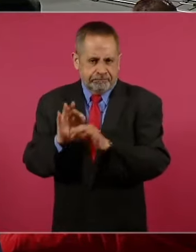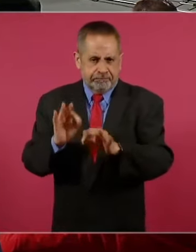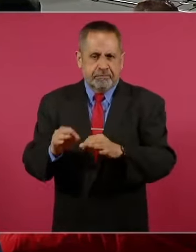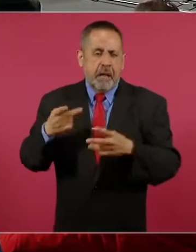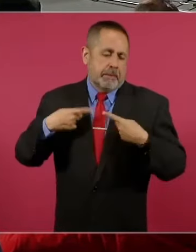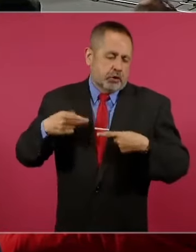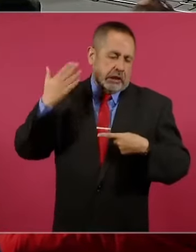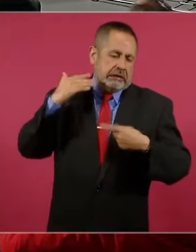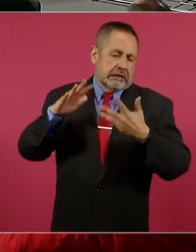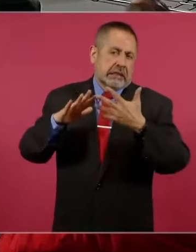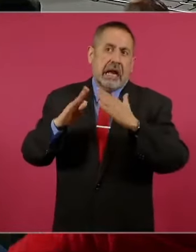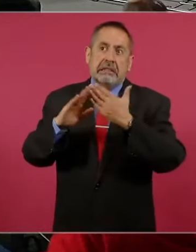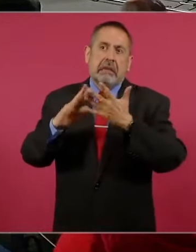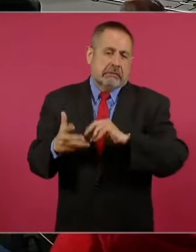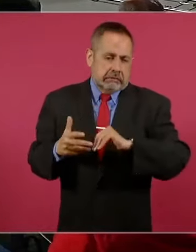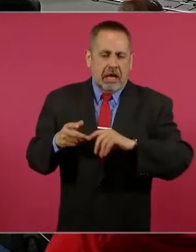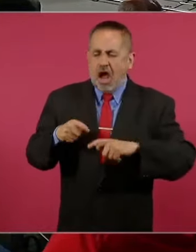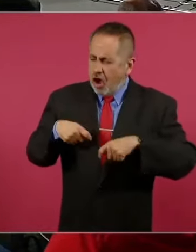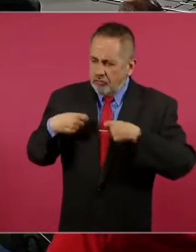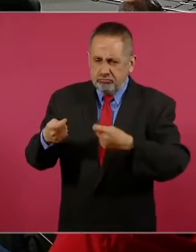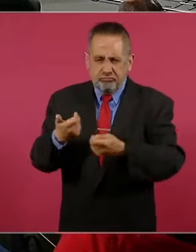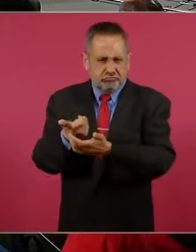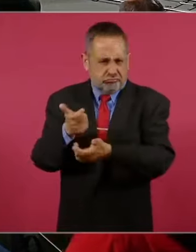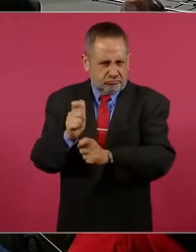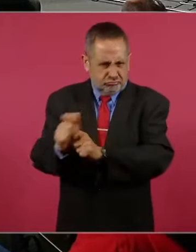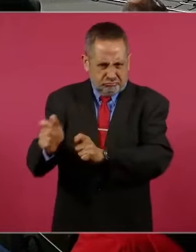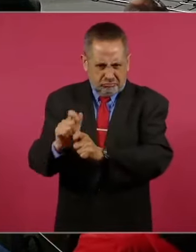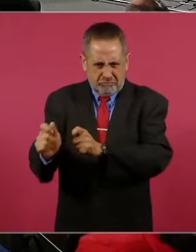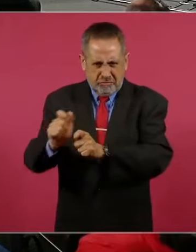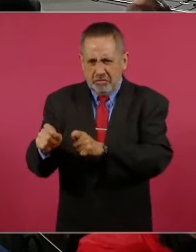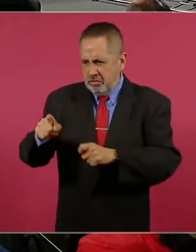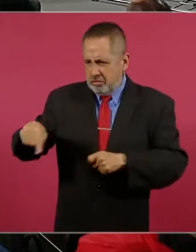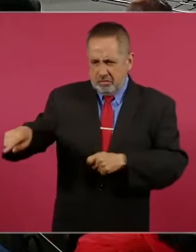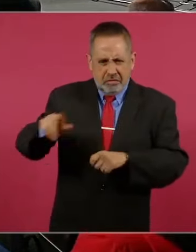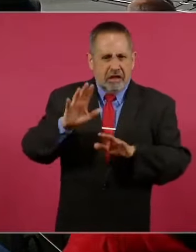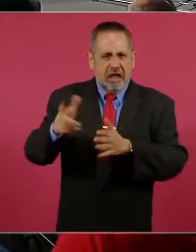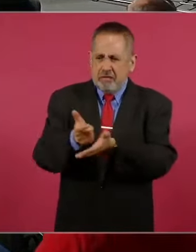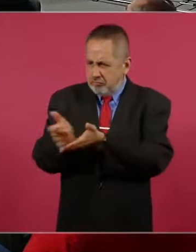damnificados que han recibido sus apoyos para vivienda?